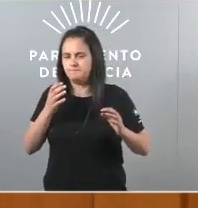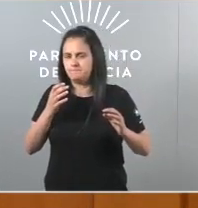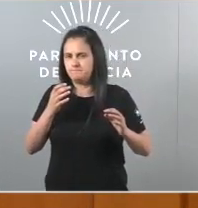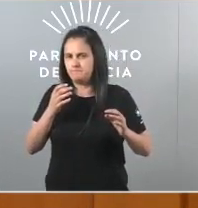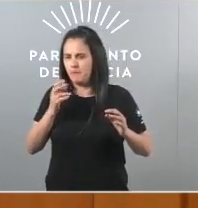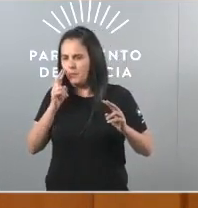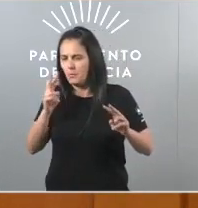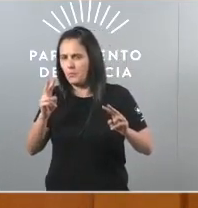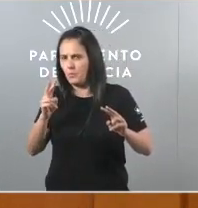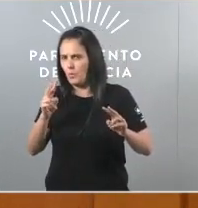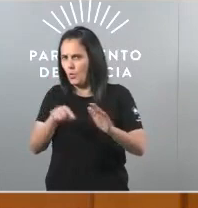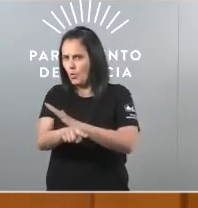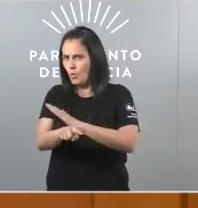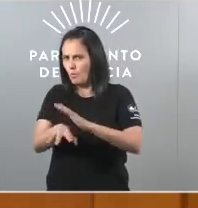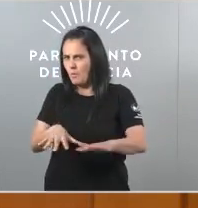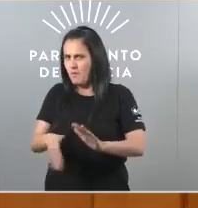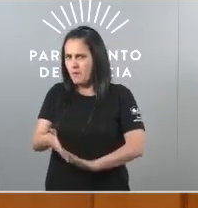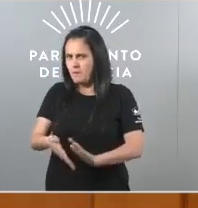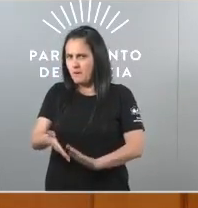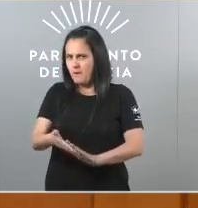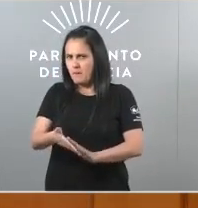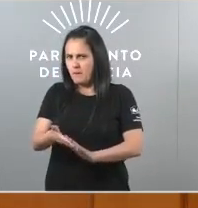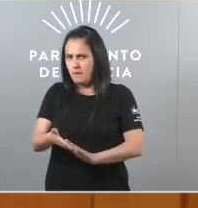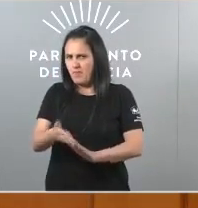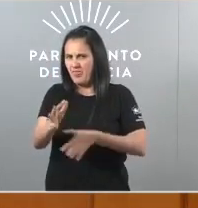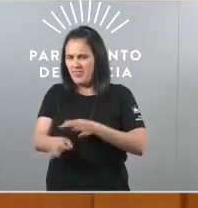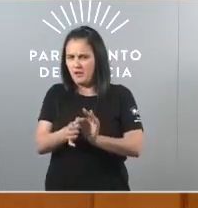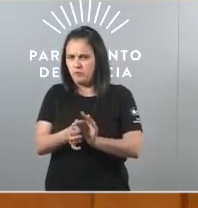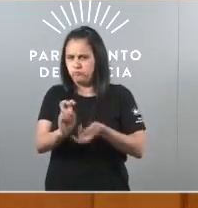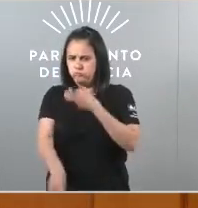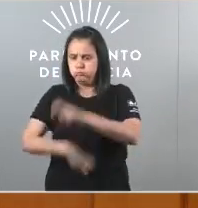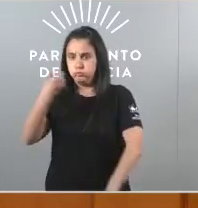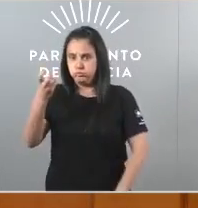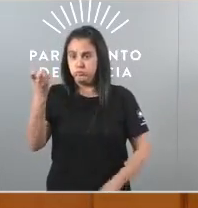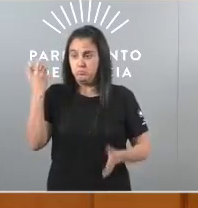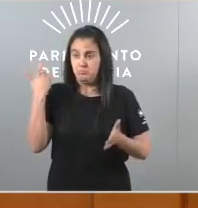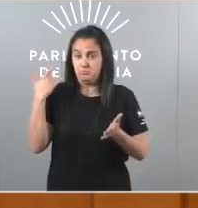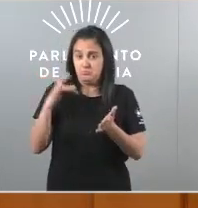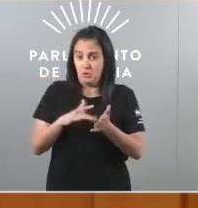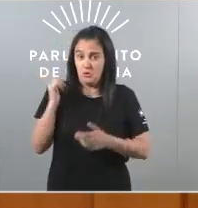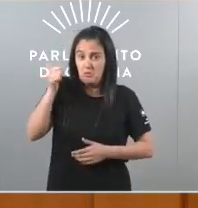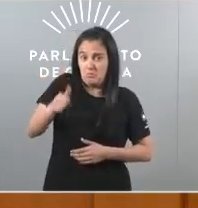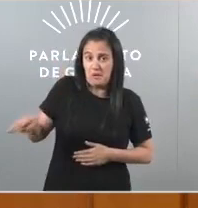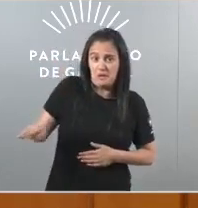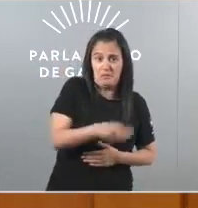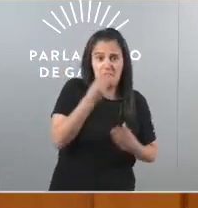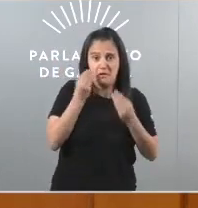de fondo que anticipa un cambio de ciclo E isto pasou moitas veces na historia